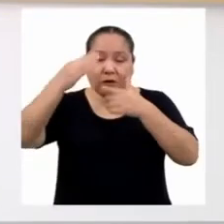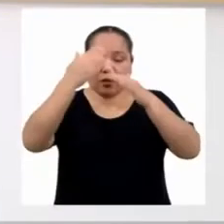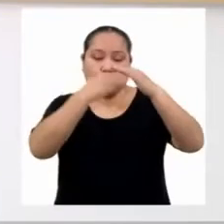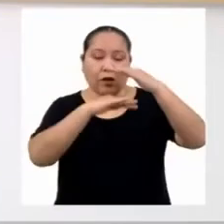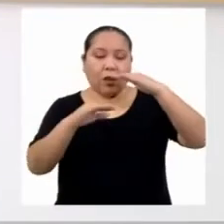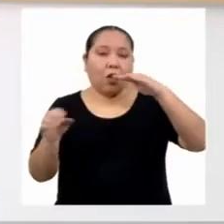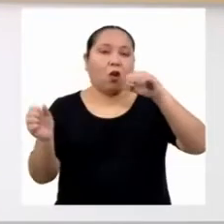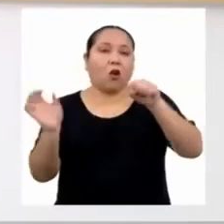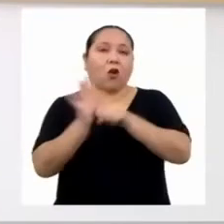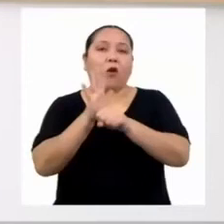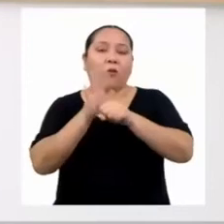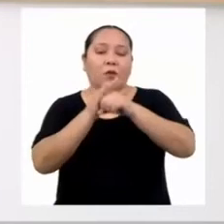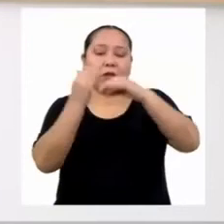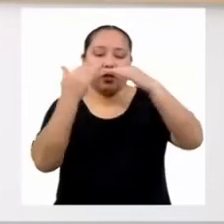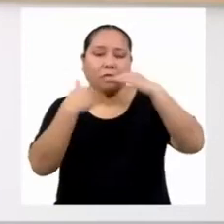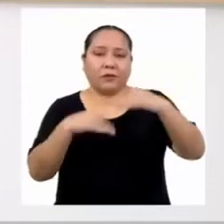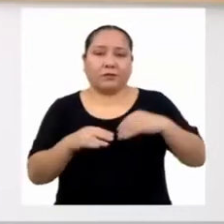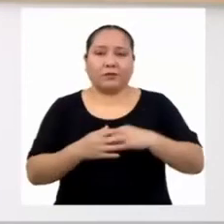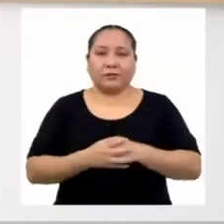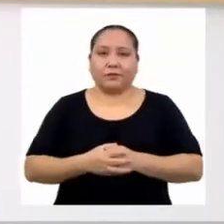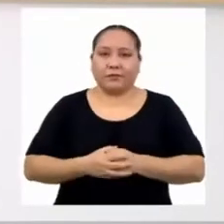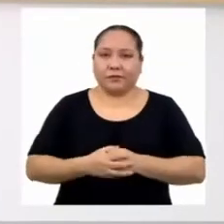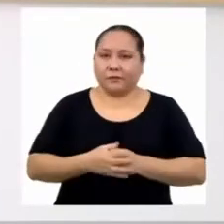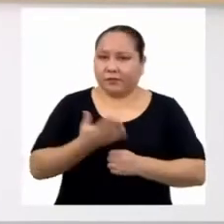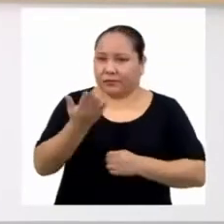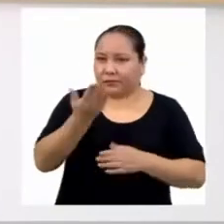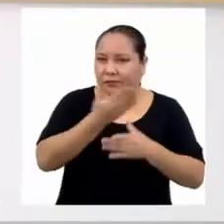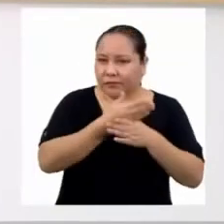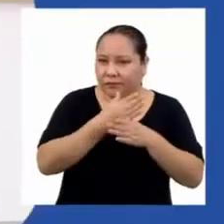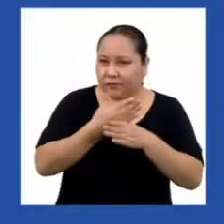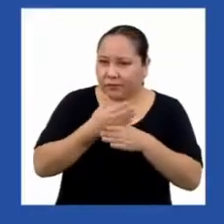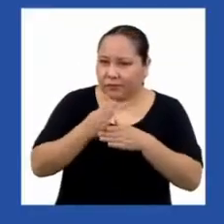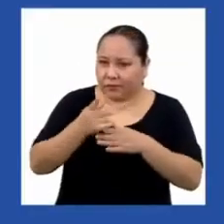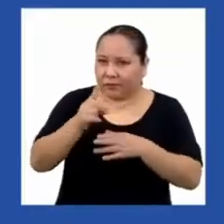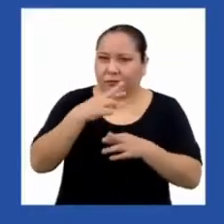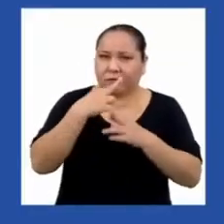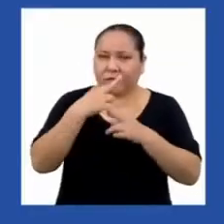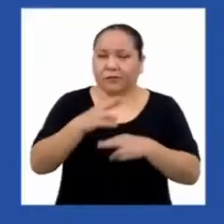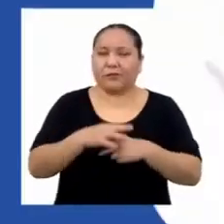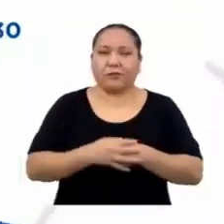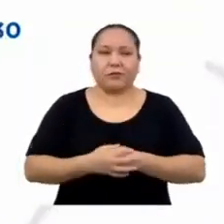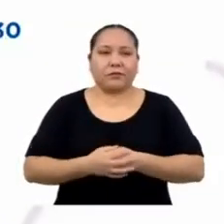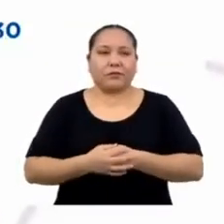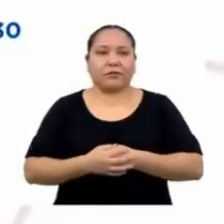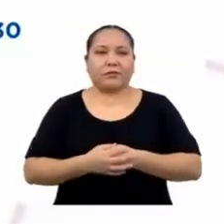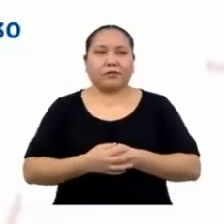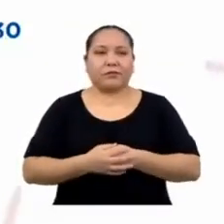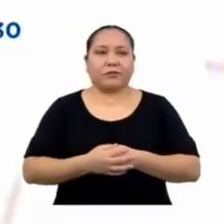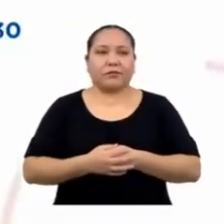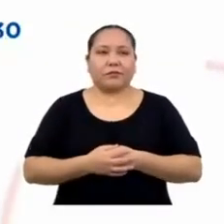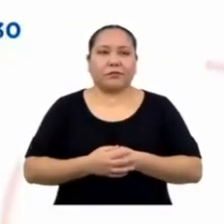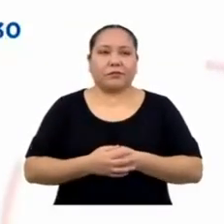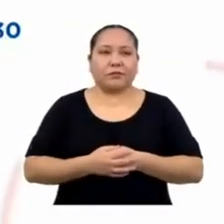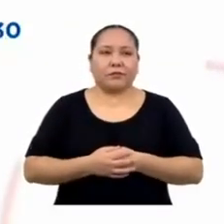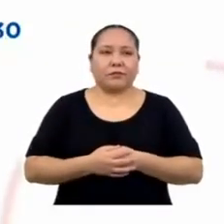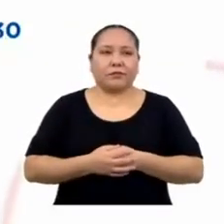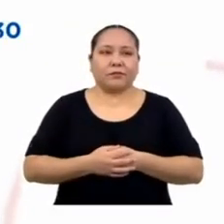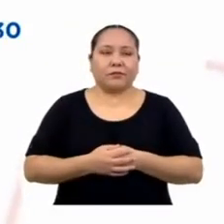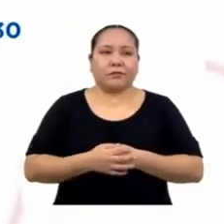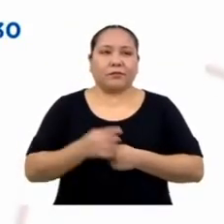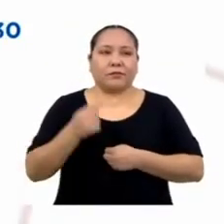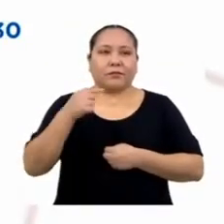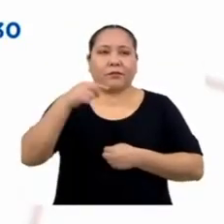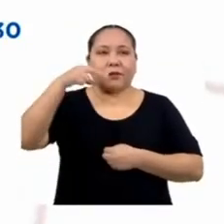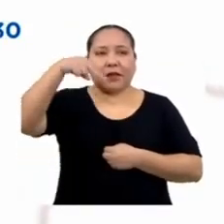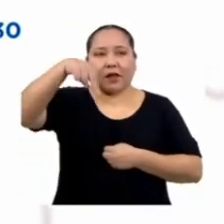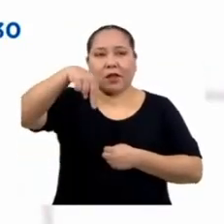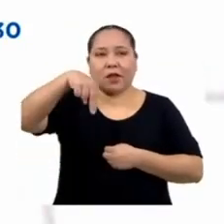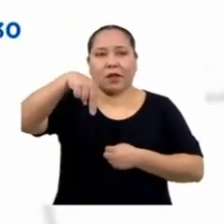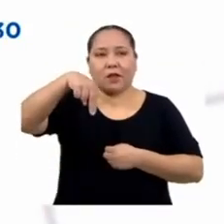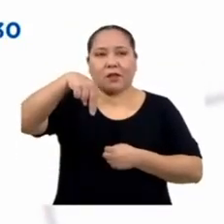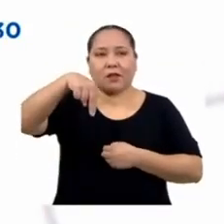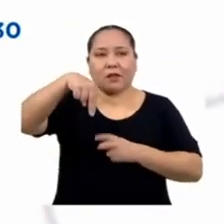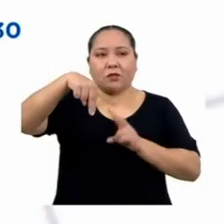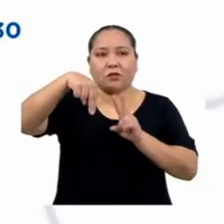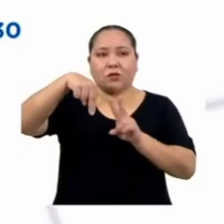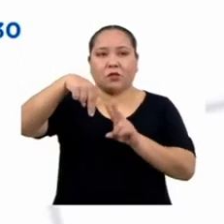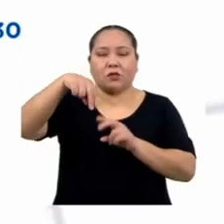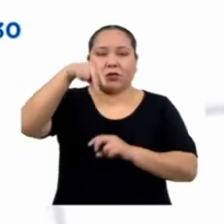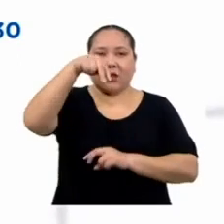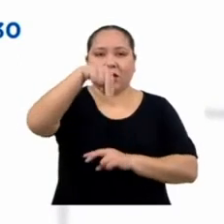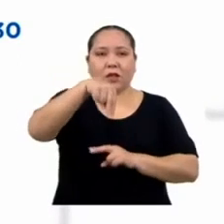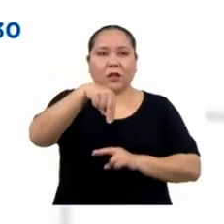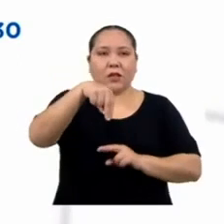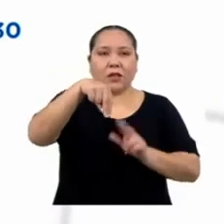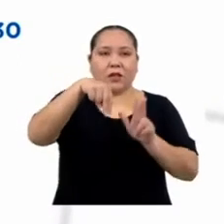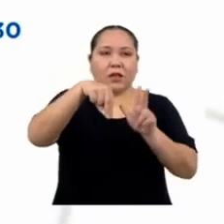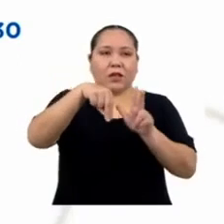total. Muy bien, Yanira. ¿Nos compartes tus resultados? Pasó que para N2 y N3